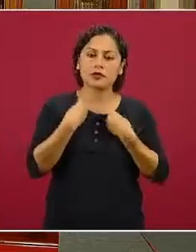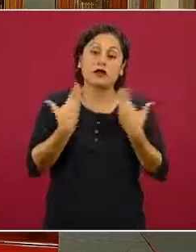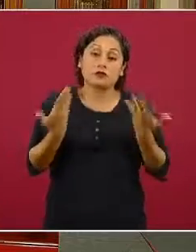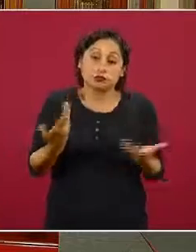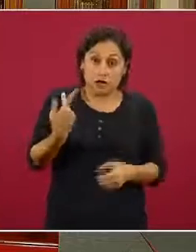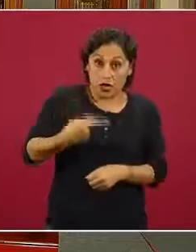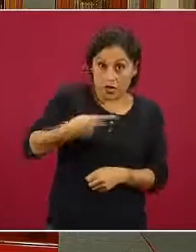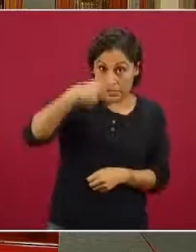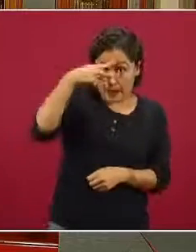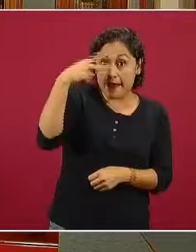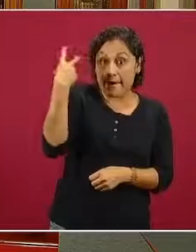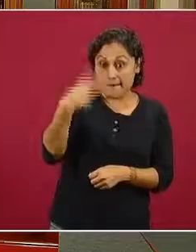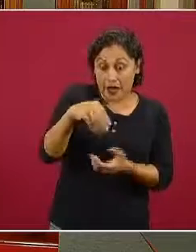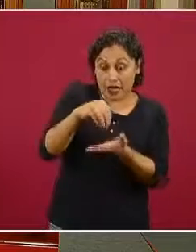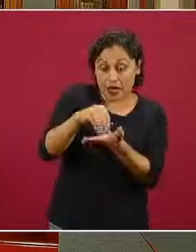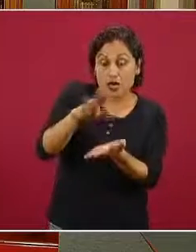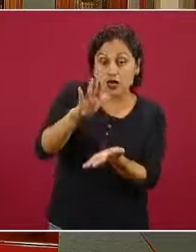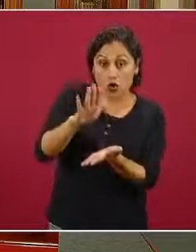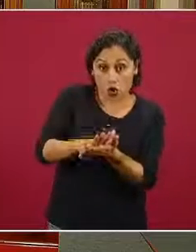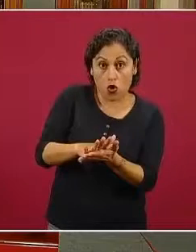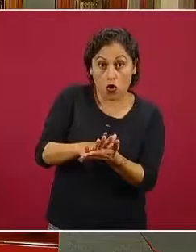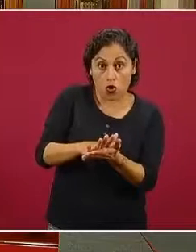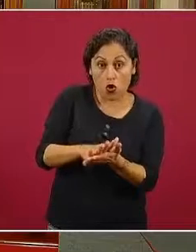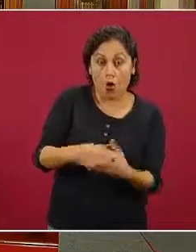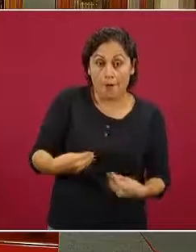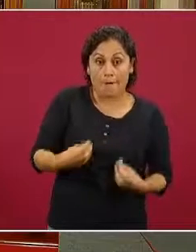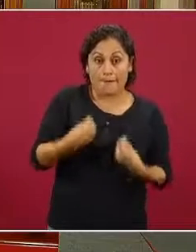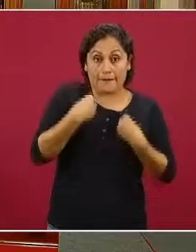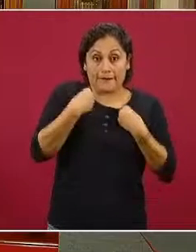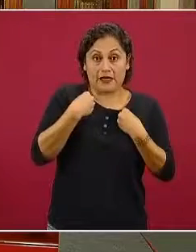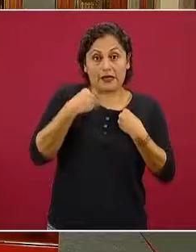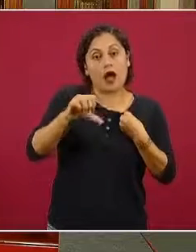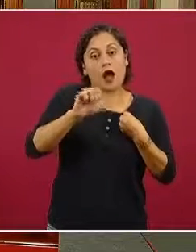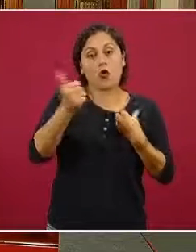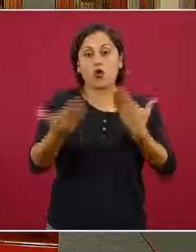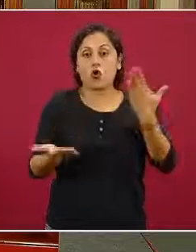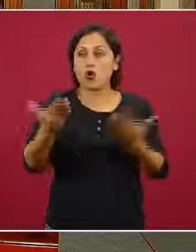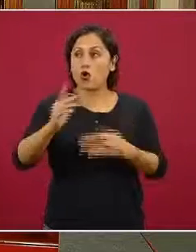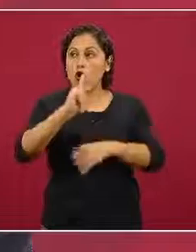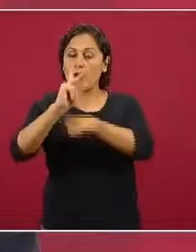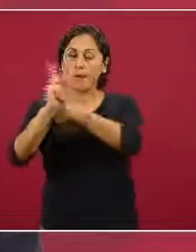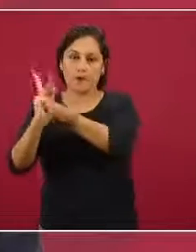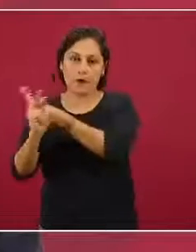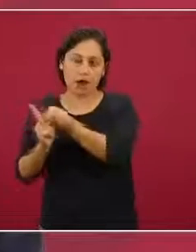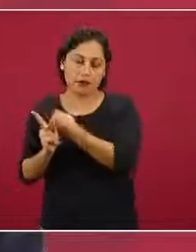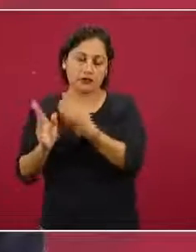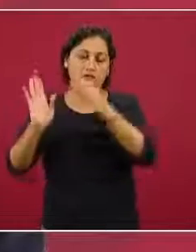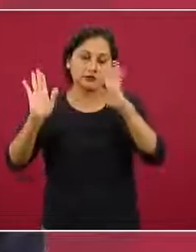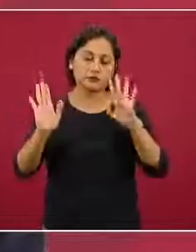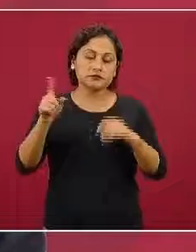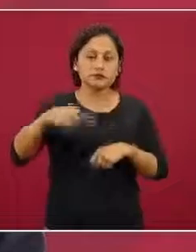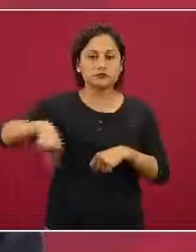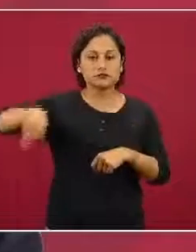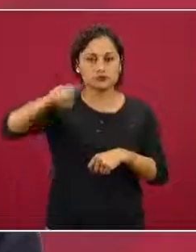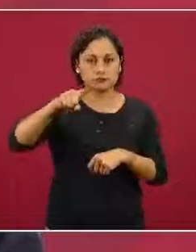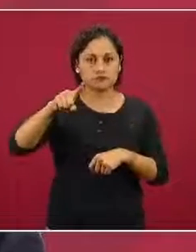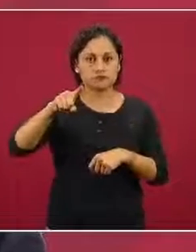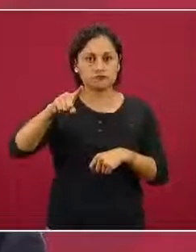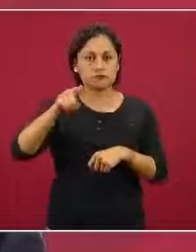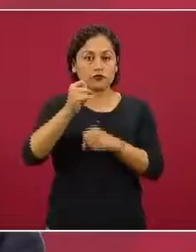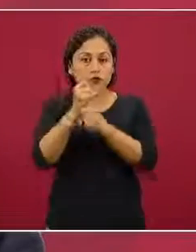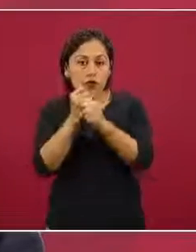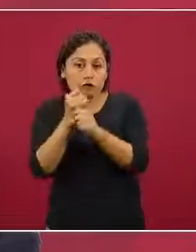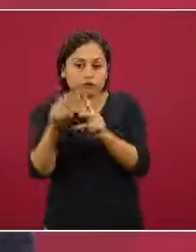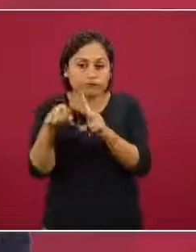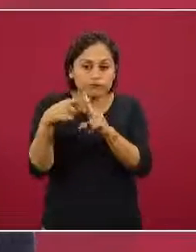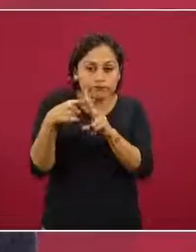cierta manera sintetiza la calidad de vida de los países y como se usa una metodología común para calcular